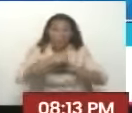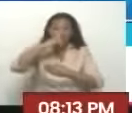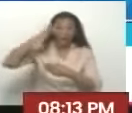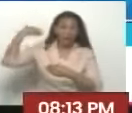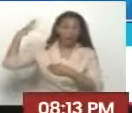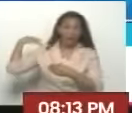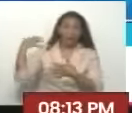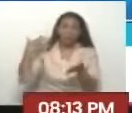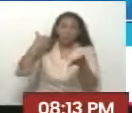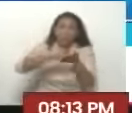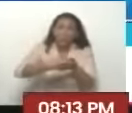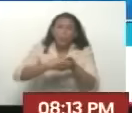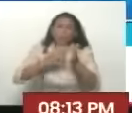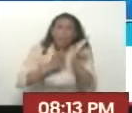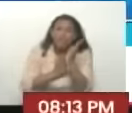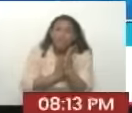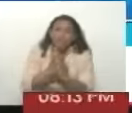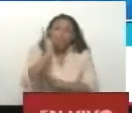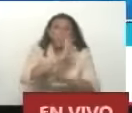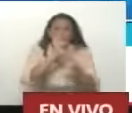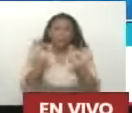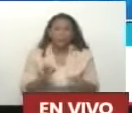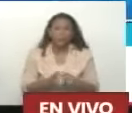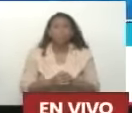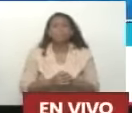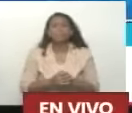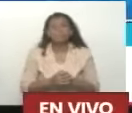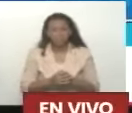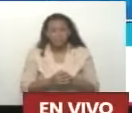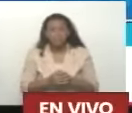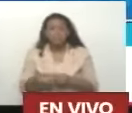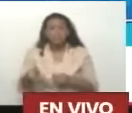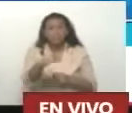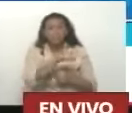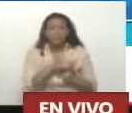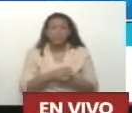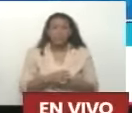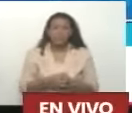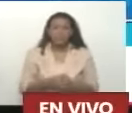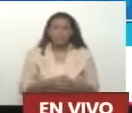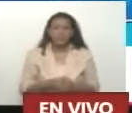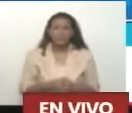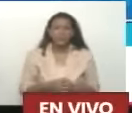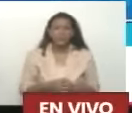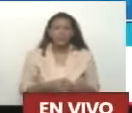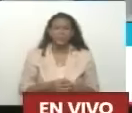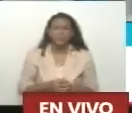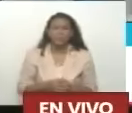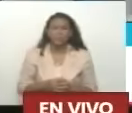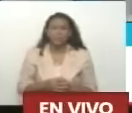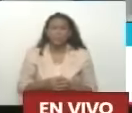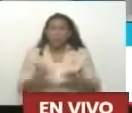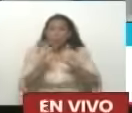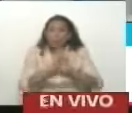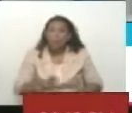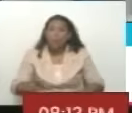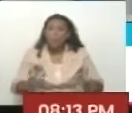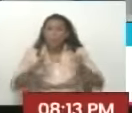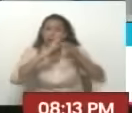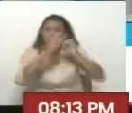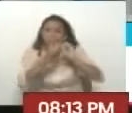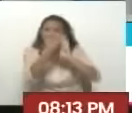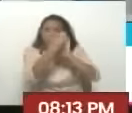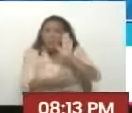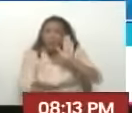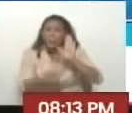proyecto De nuestro camino Y ustedes saquen Sus propias conclusiones Si estamos O no En el camino correcto Si